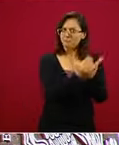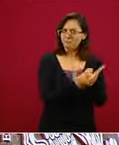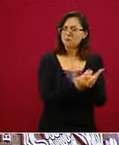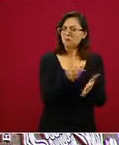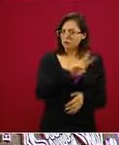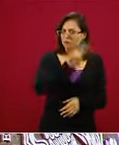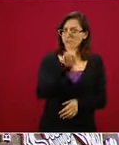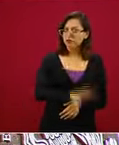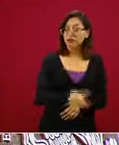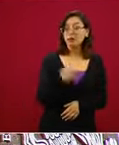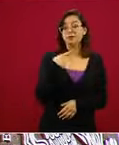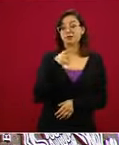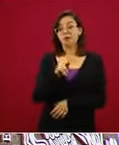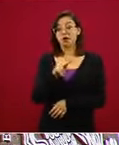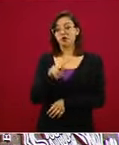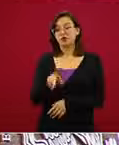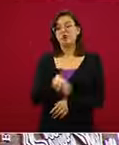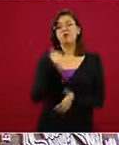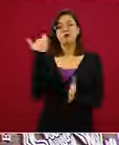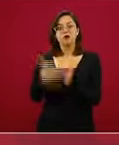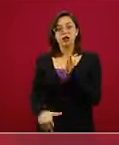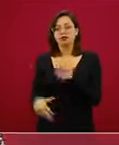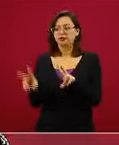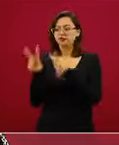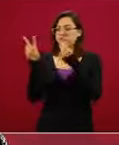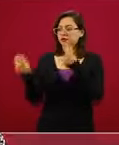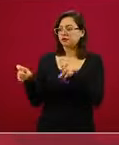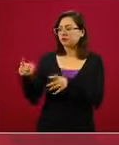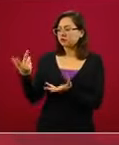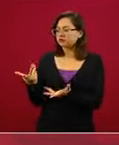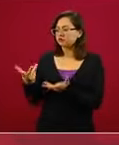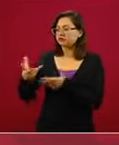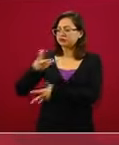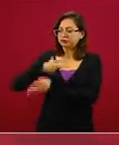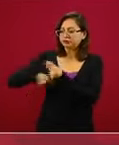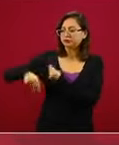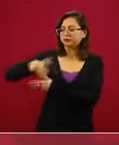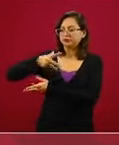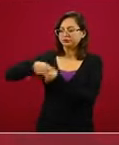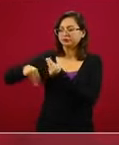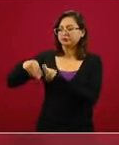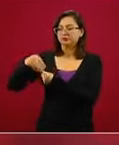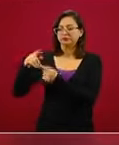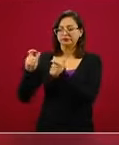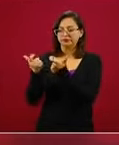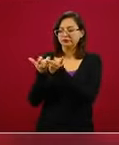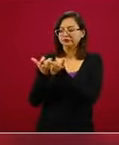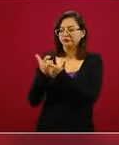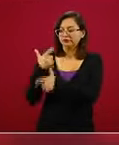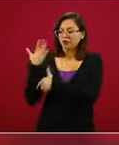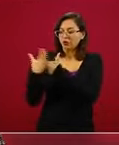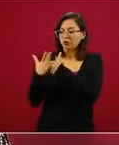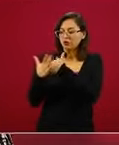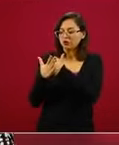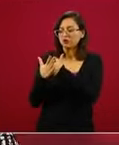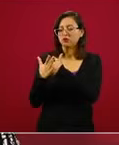a prepararnos y pensar en cómo nos vamos a ir adaptando a una nueva